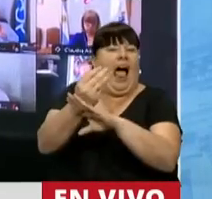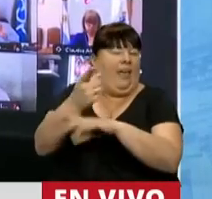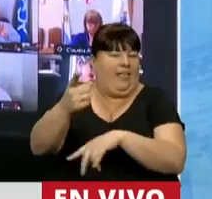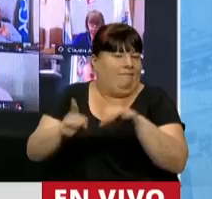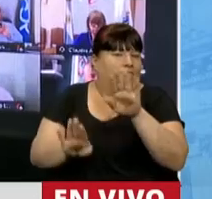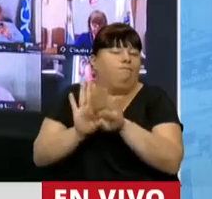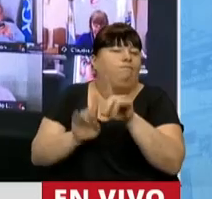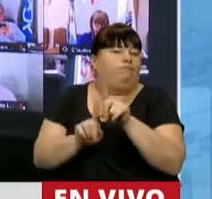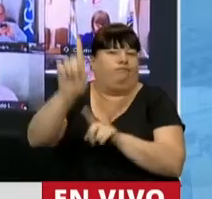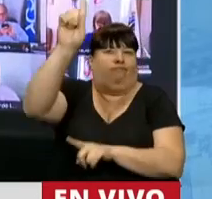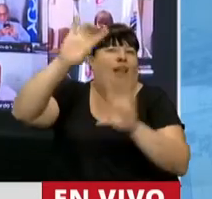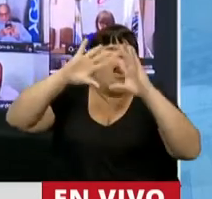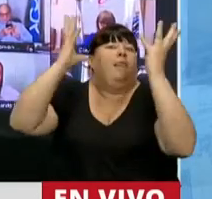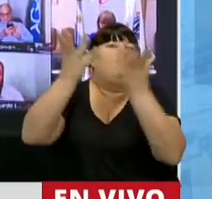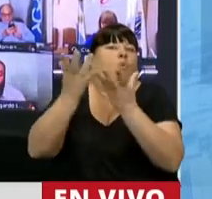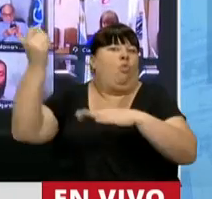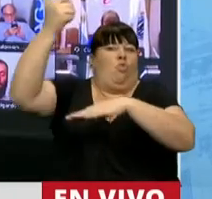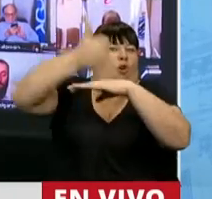cima del mundo.